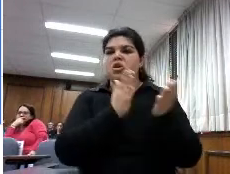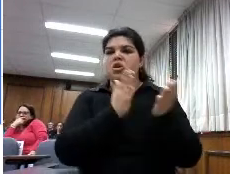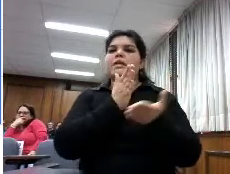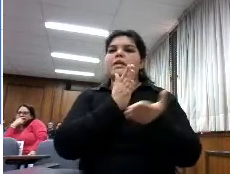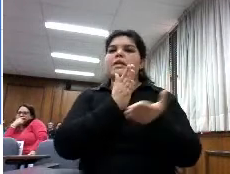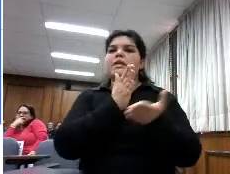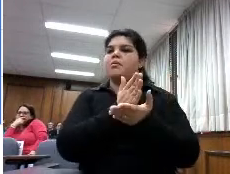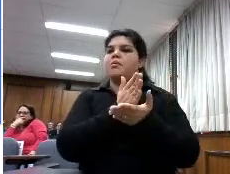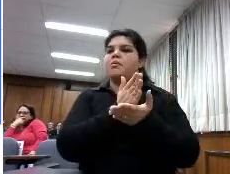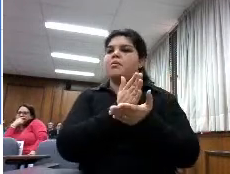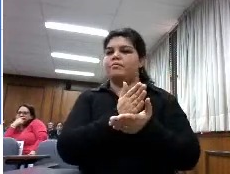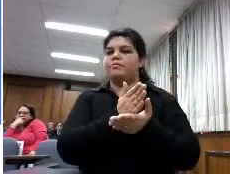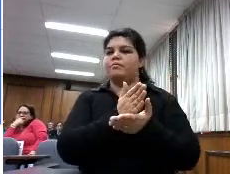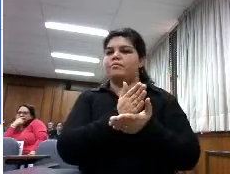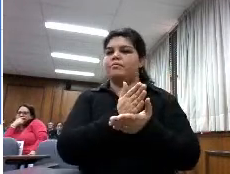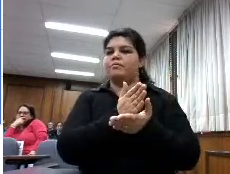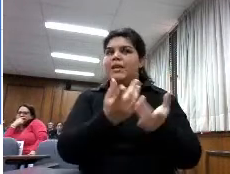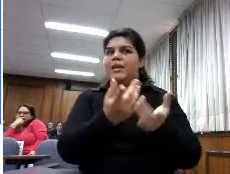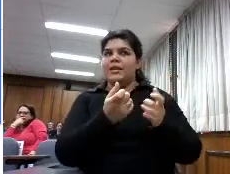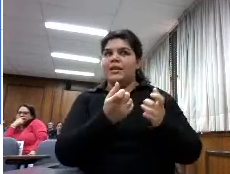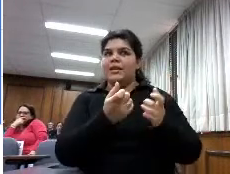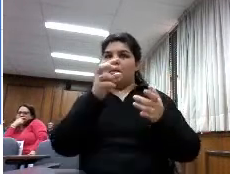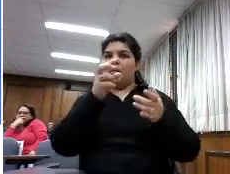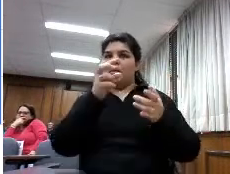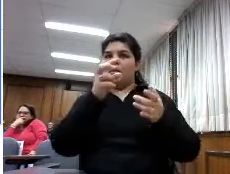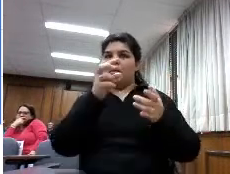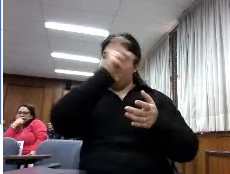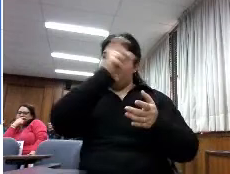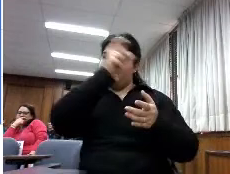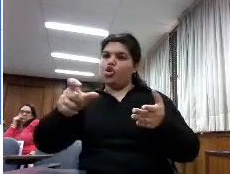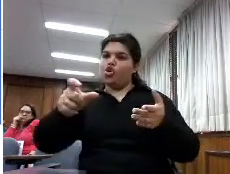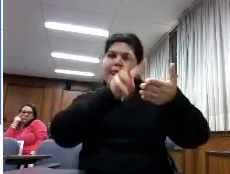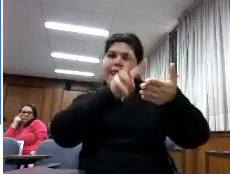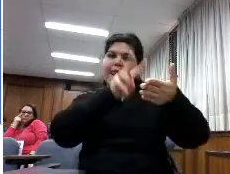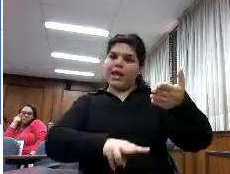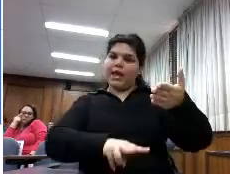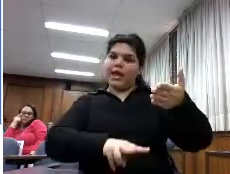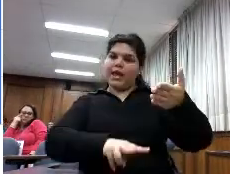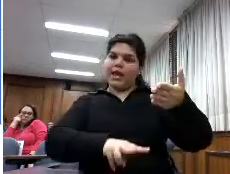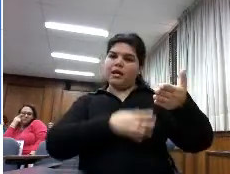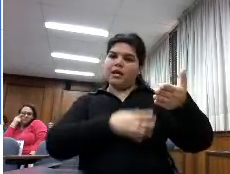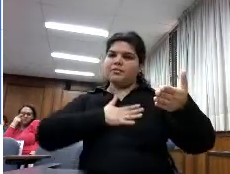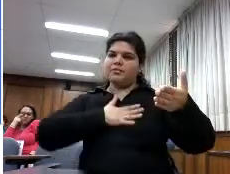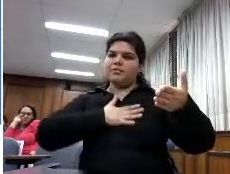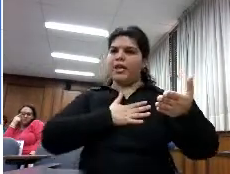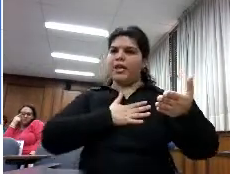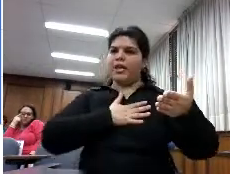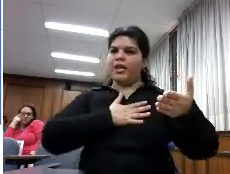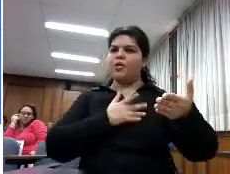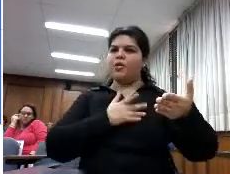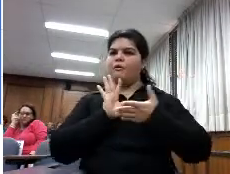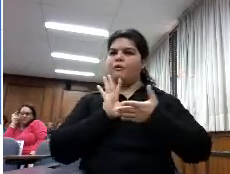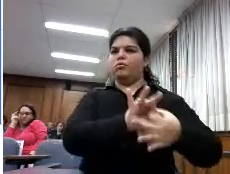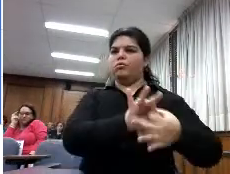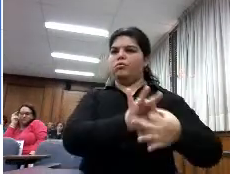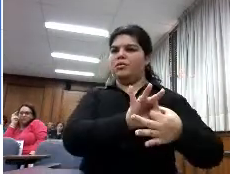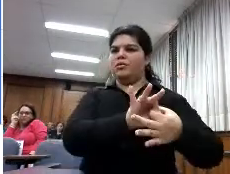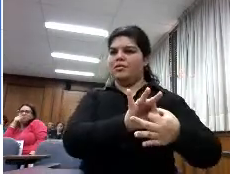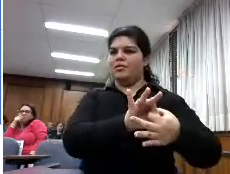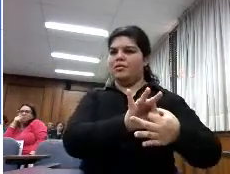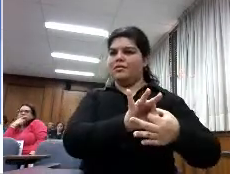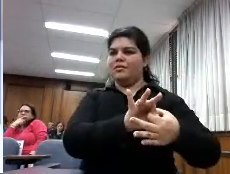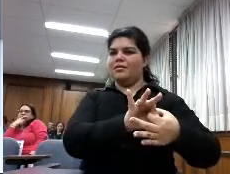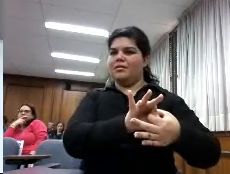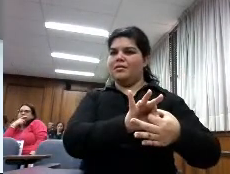que dejar un espacio para el lector ese espacio para el lector es que el libro le hace suyo al hacerle suyo ¿cómo lo hace?